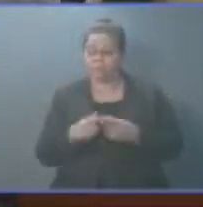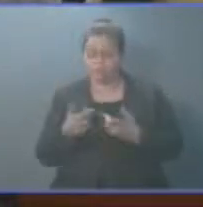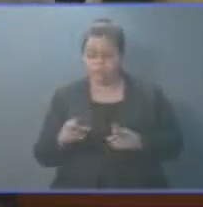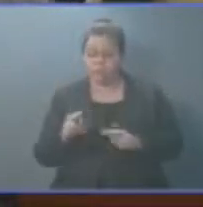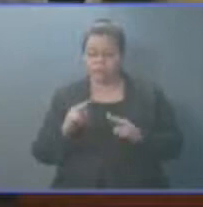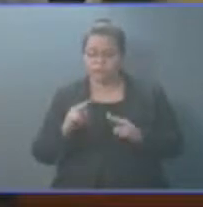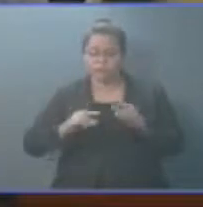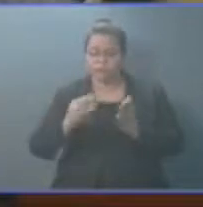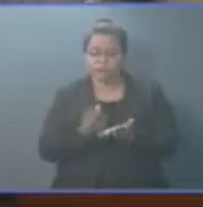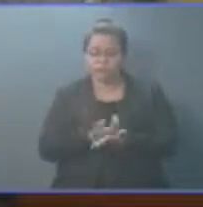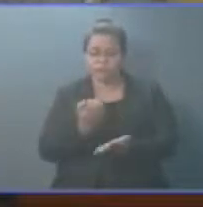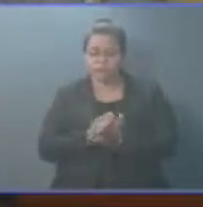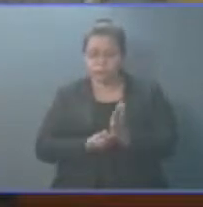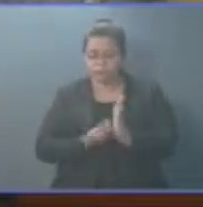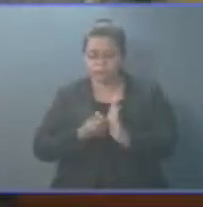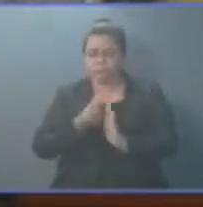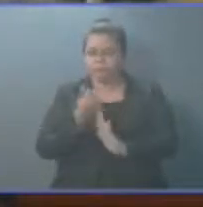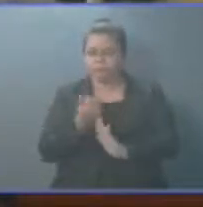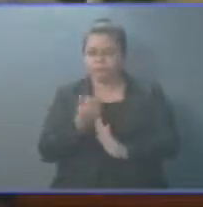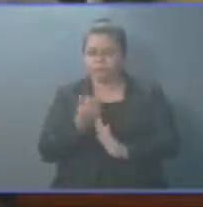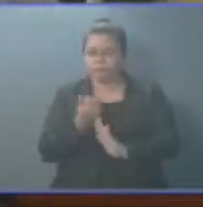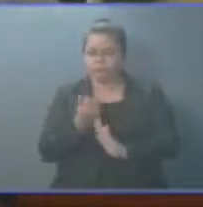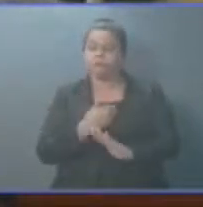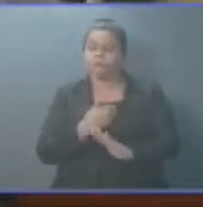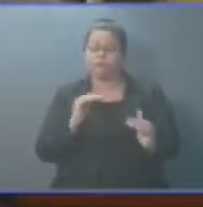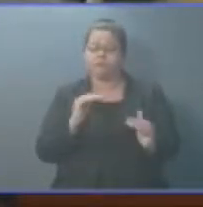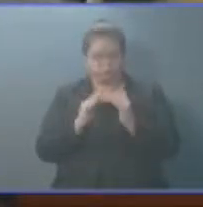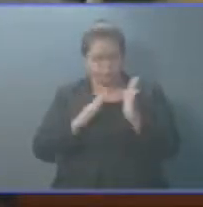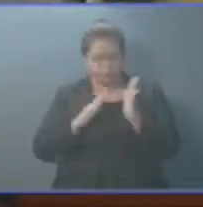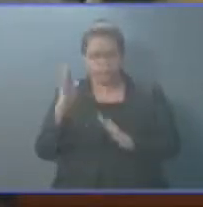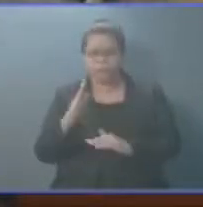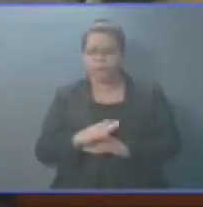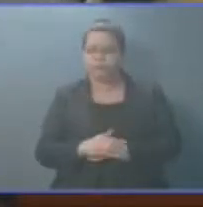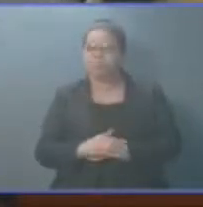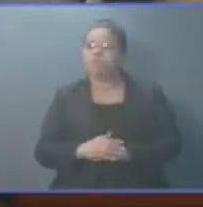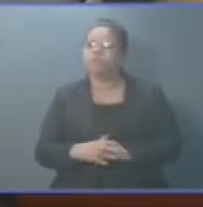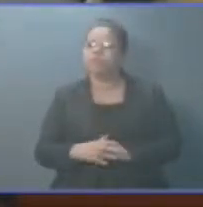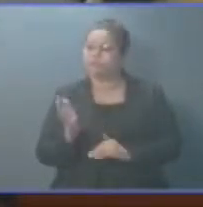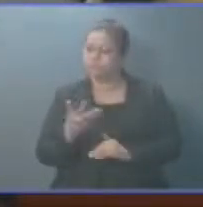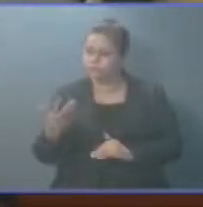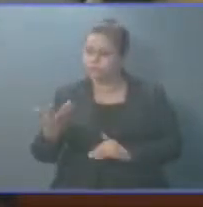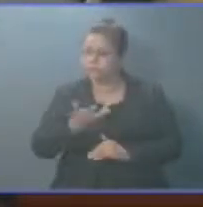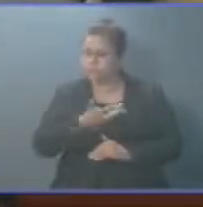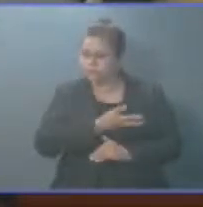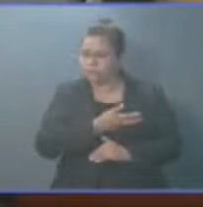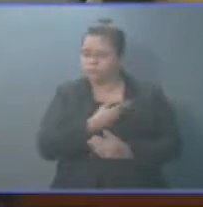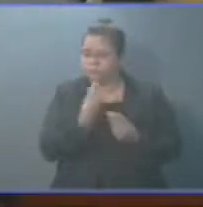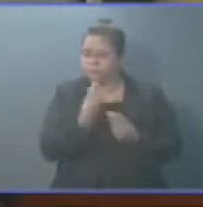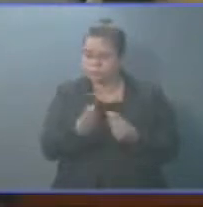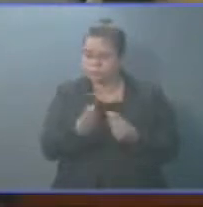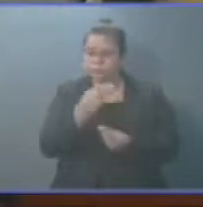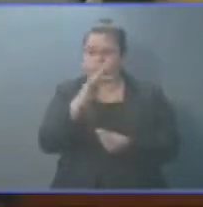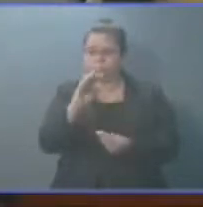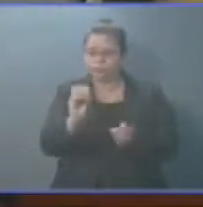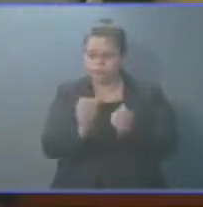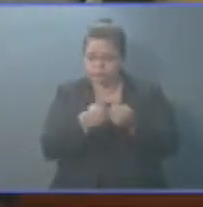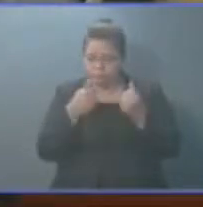recuperación económica. y además de eso estamos dando 40 millones